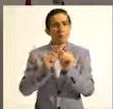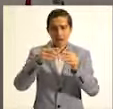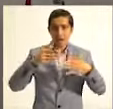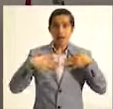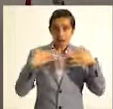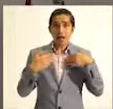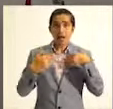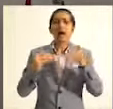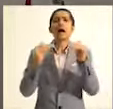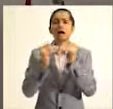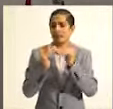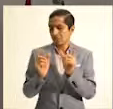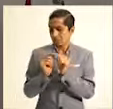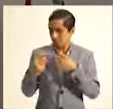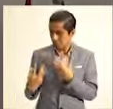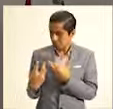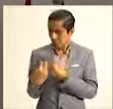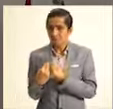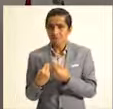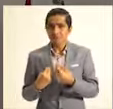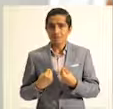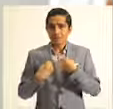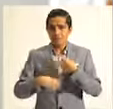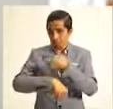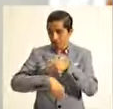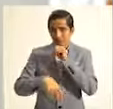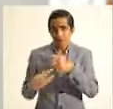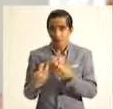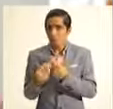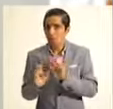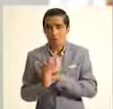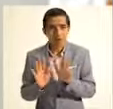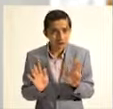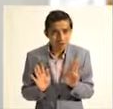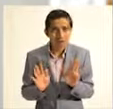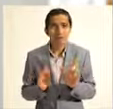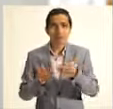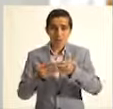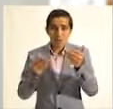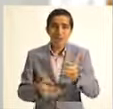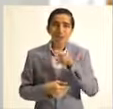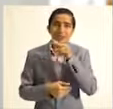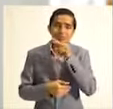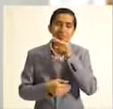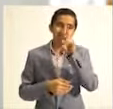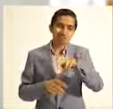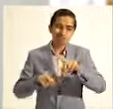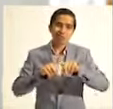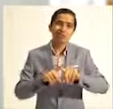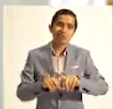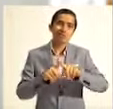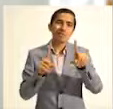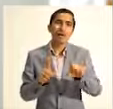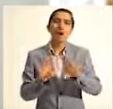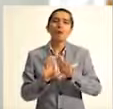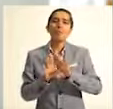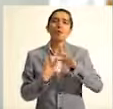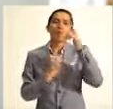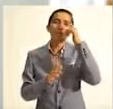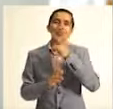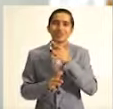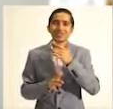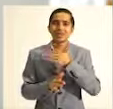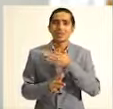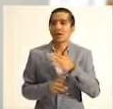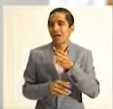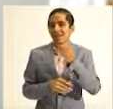celebra solo con los que están en la casa. Hoy lamentablemente será una Navidad diferente, una noche buena